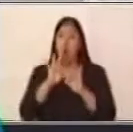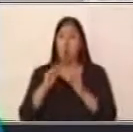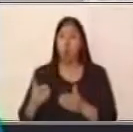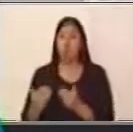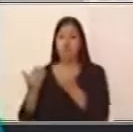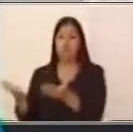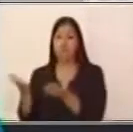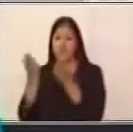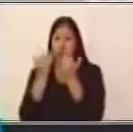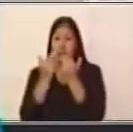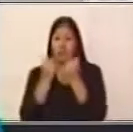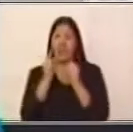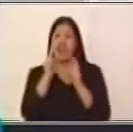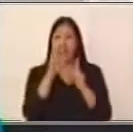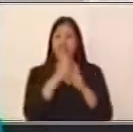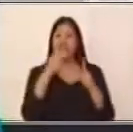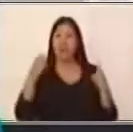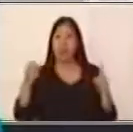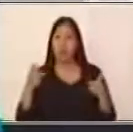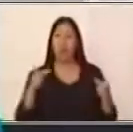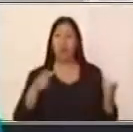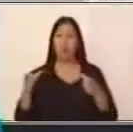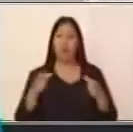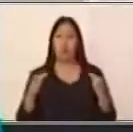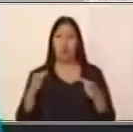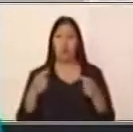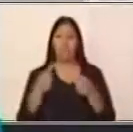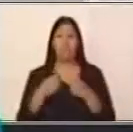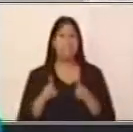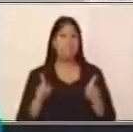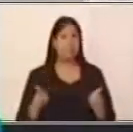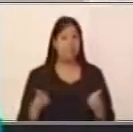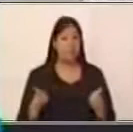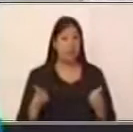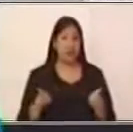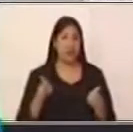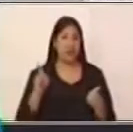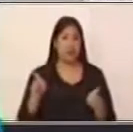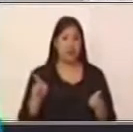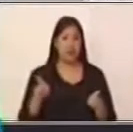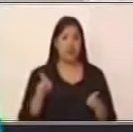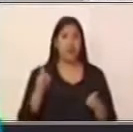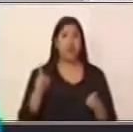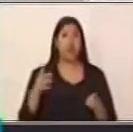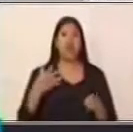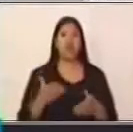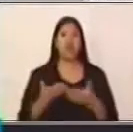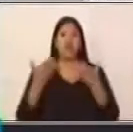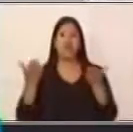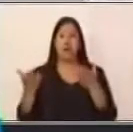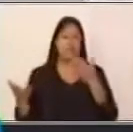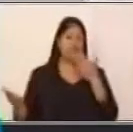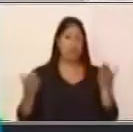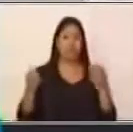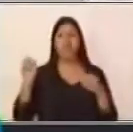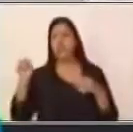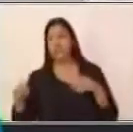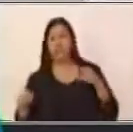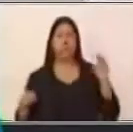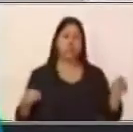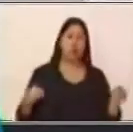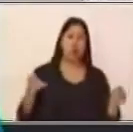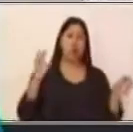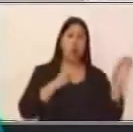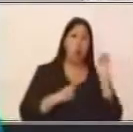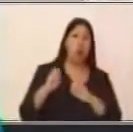oración coordinada, pero disyuntiva, porque da opciones. Las adversativas